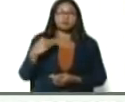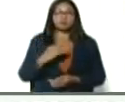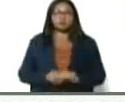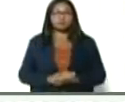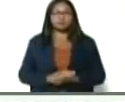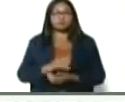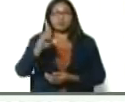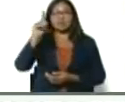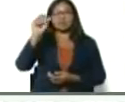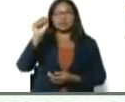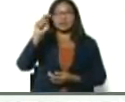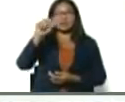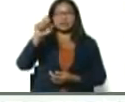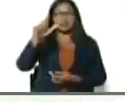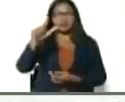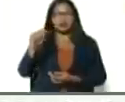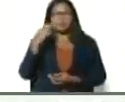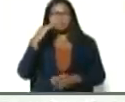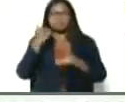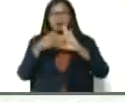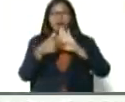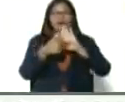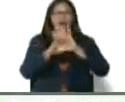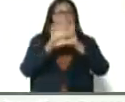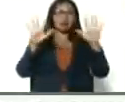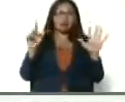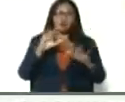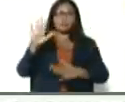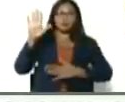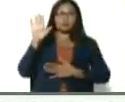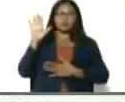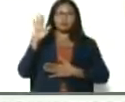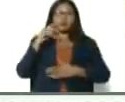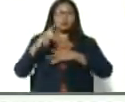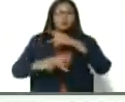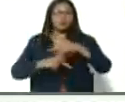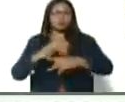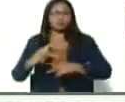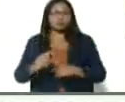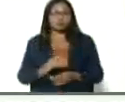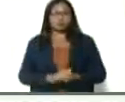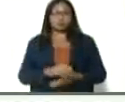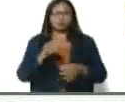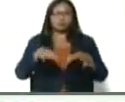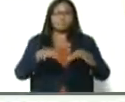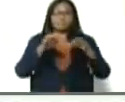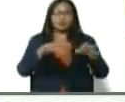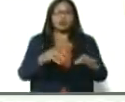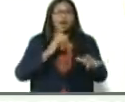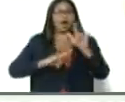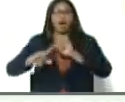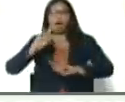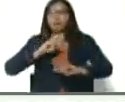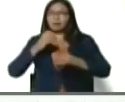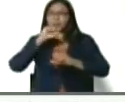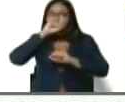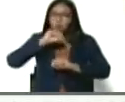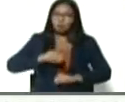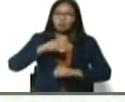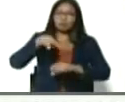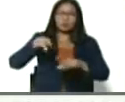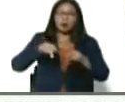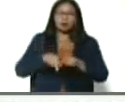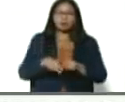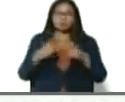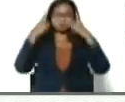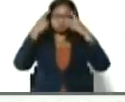Daniela, con un mensaje muy claro, su compromiso con la producción, con el campo, enamorada del campo, se formó